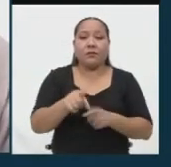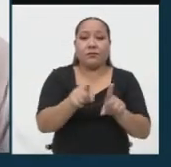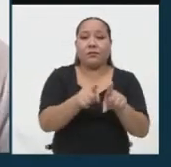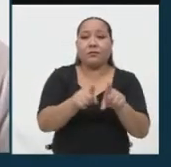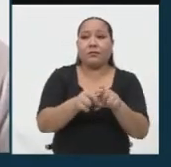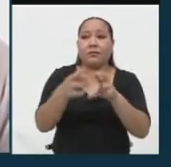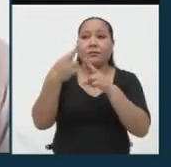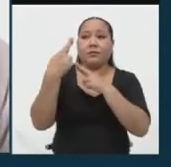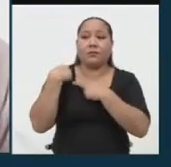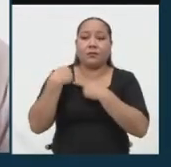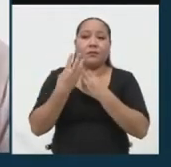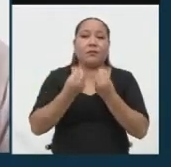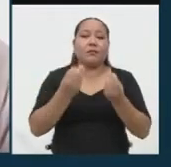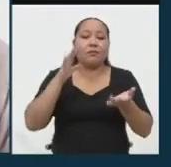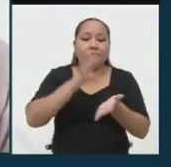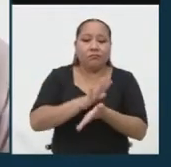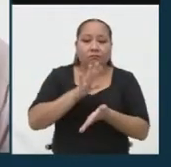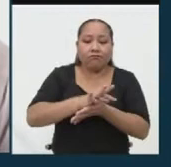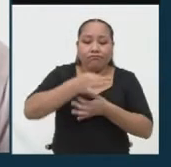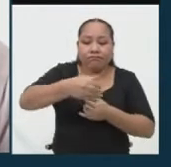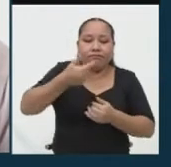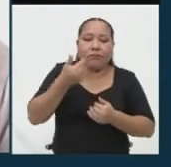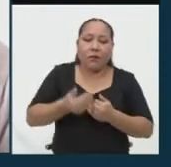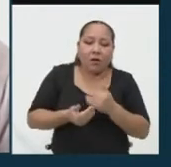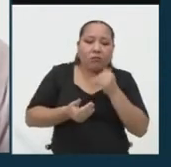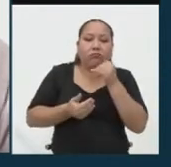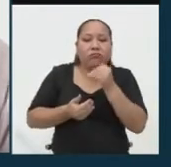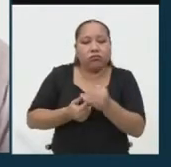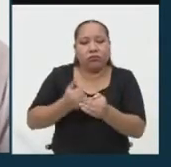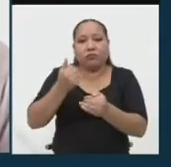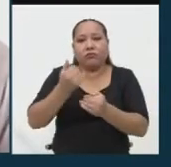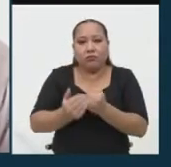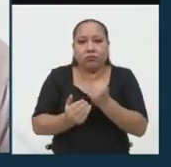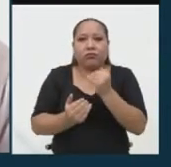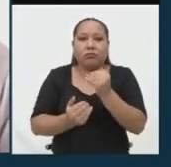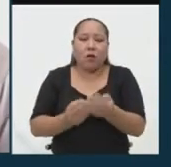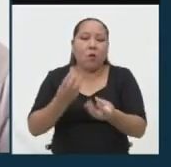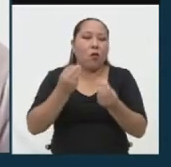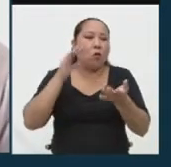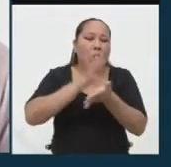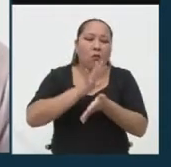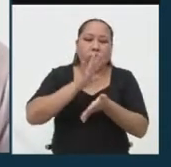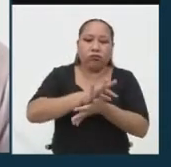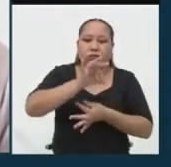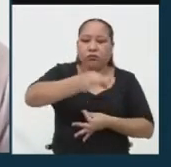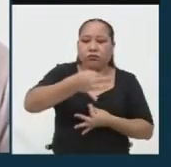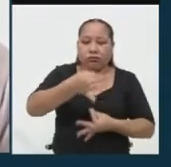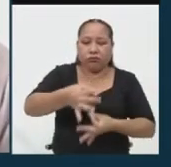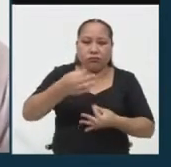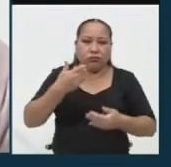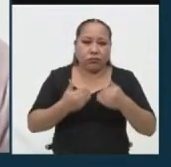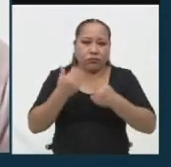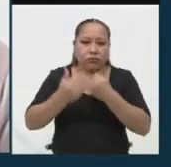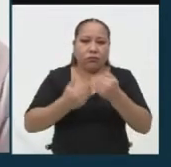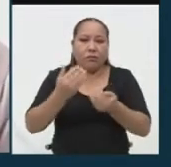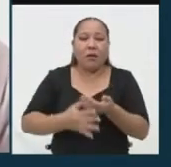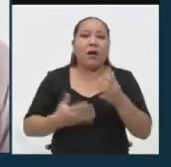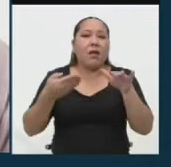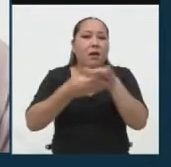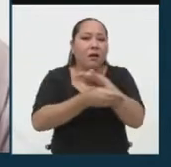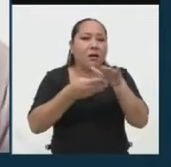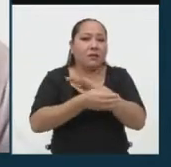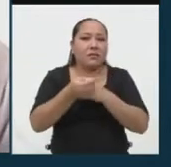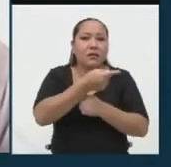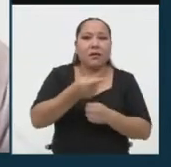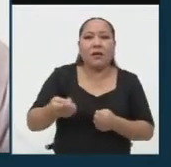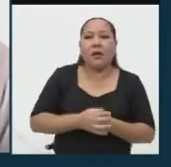a tanta burocracia que hay en nuestro país, ¿no? Tanto trámite para poder acceder a lo que